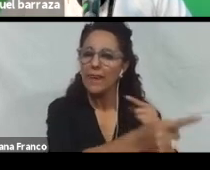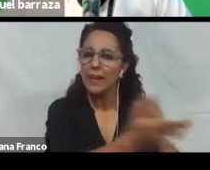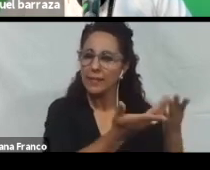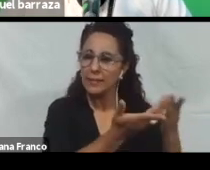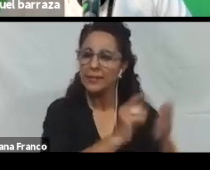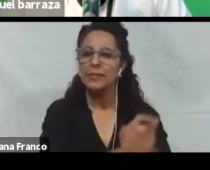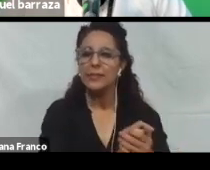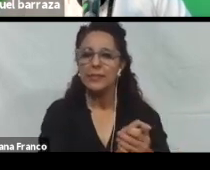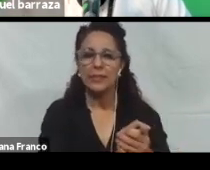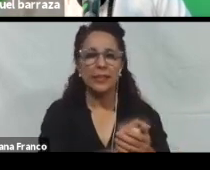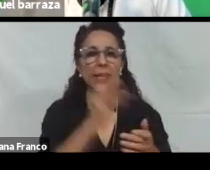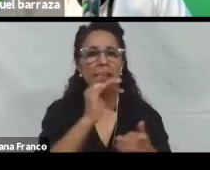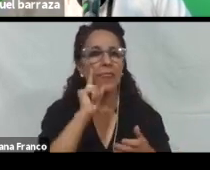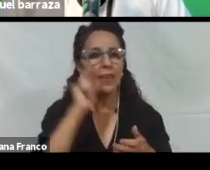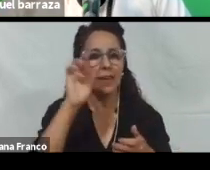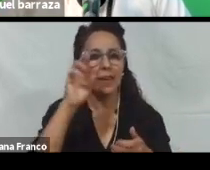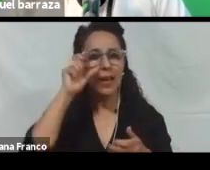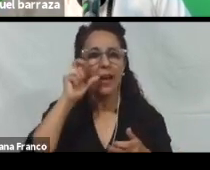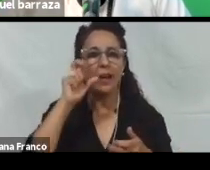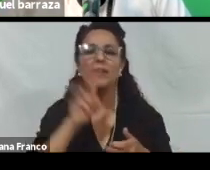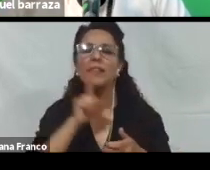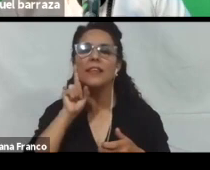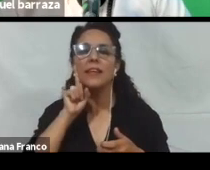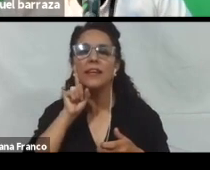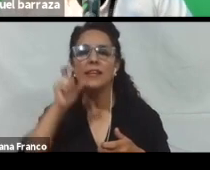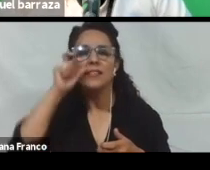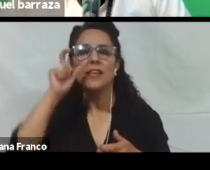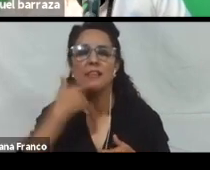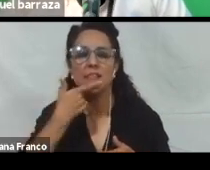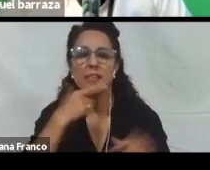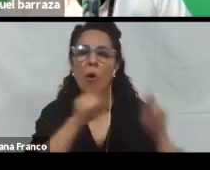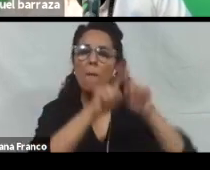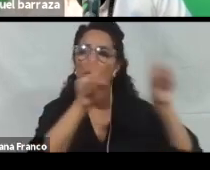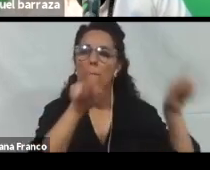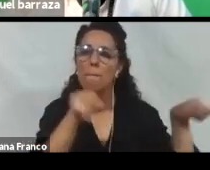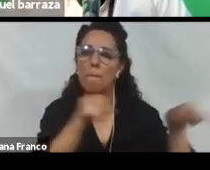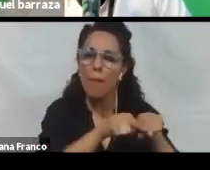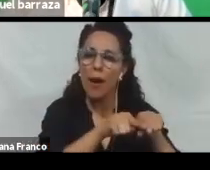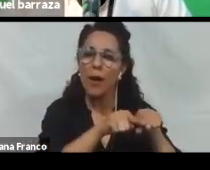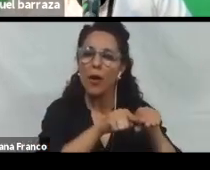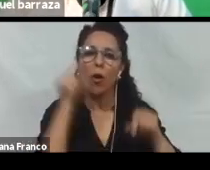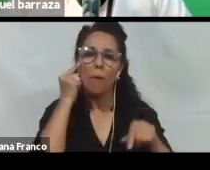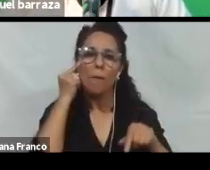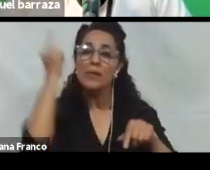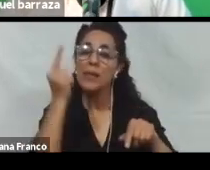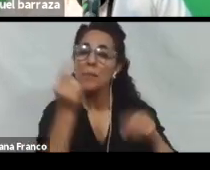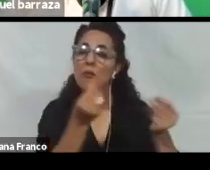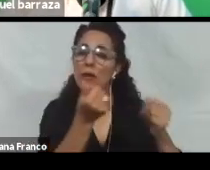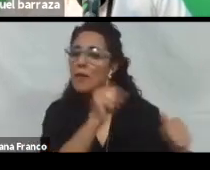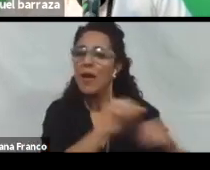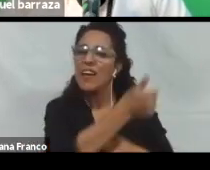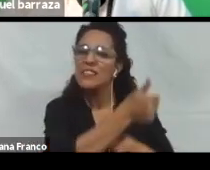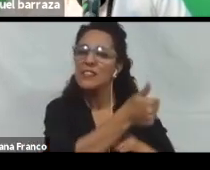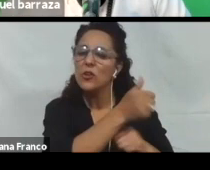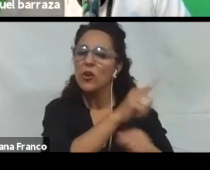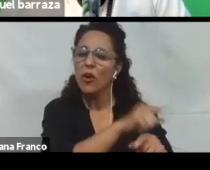Las directrices son los marcos o lo que contiene los criterios de éxitos. Y estos criterios